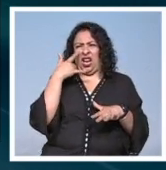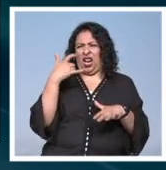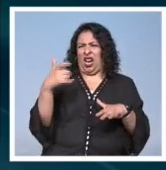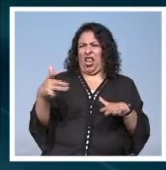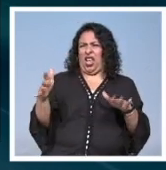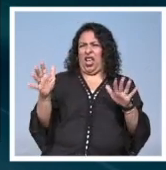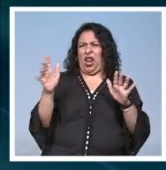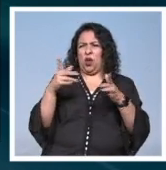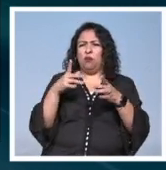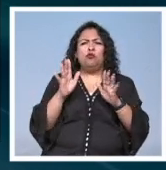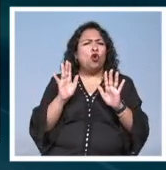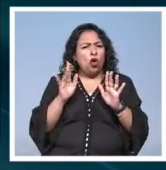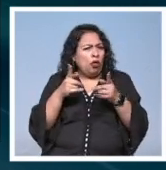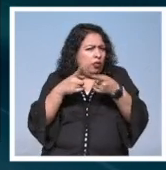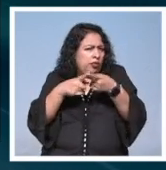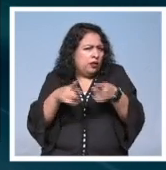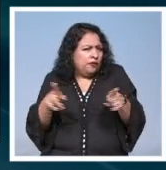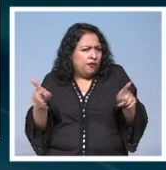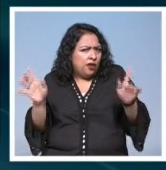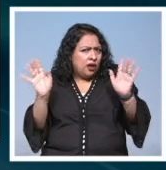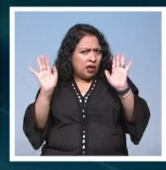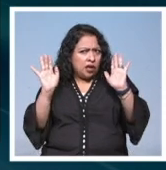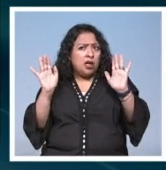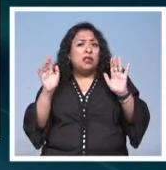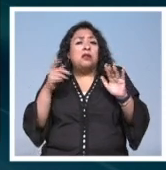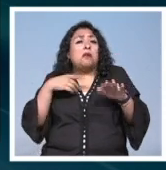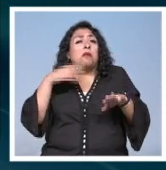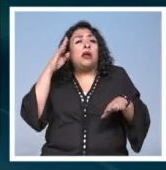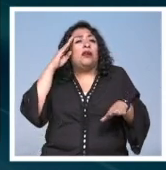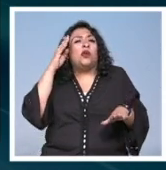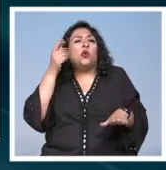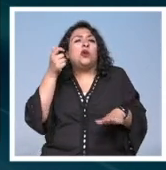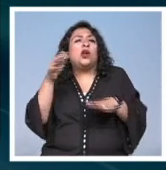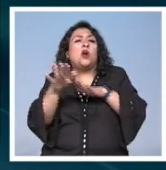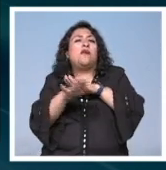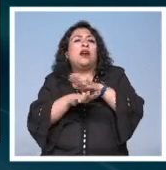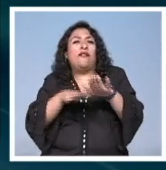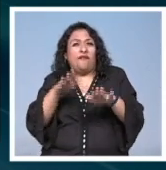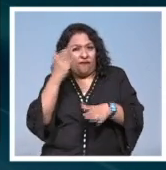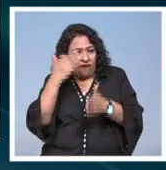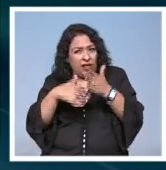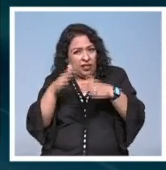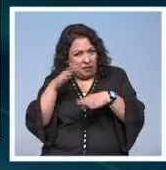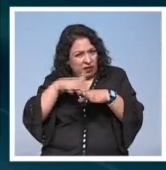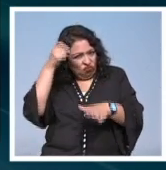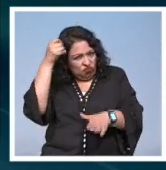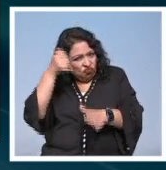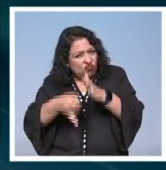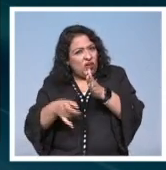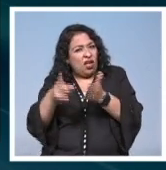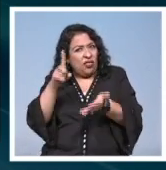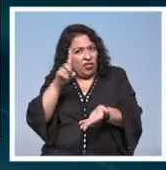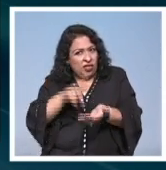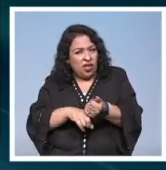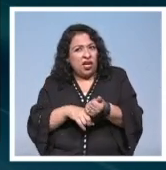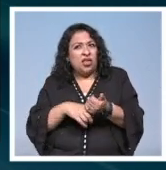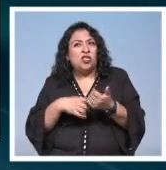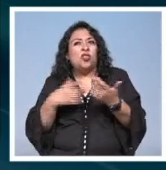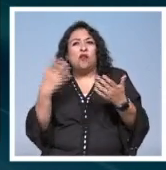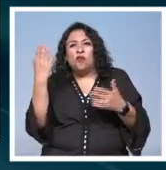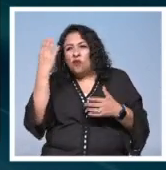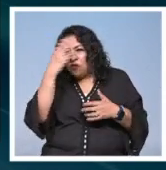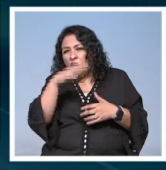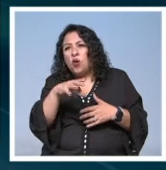como algo muy distinto, porque si no quedarías en lo superficial, no penetrarías esa cáscara que la